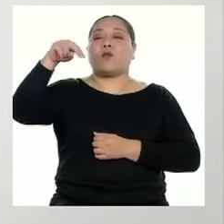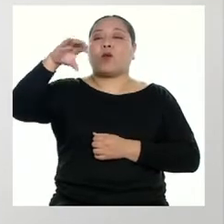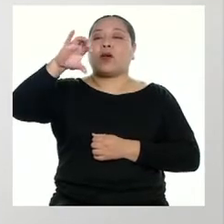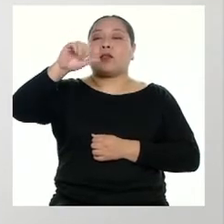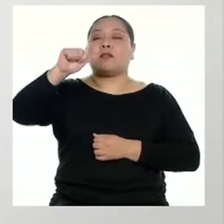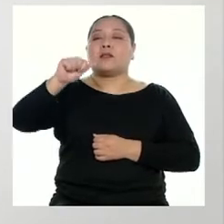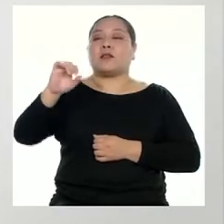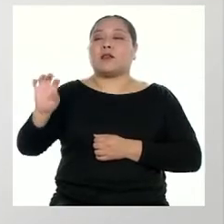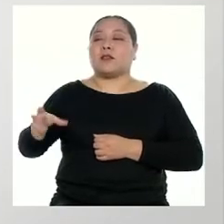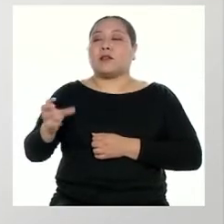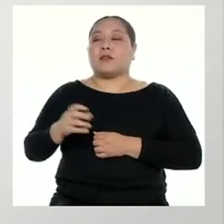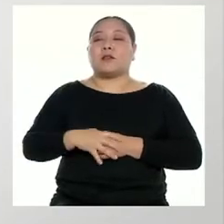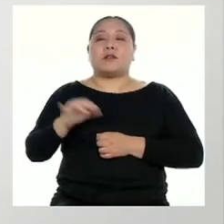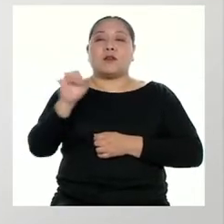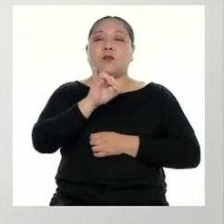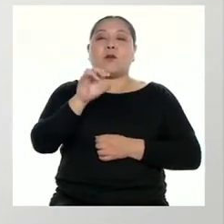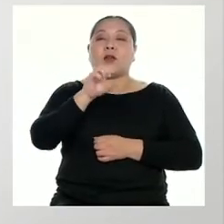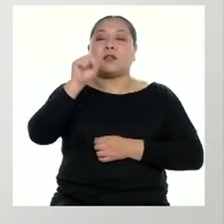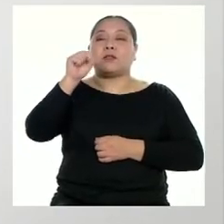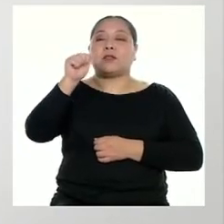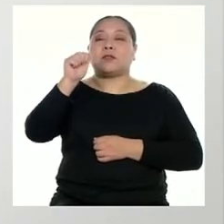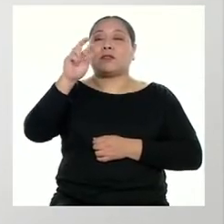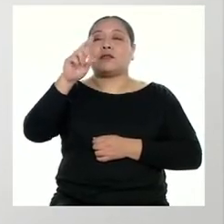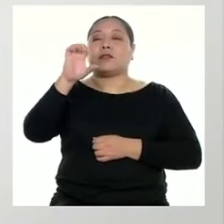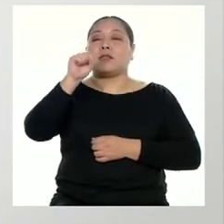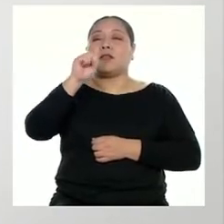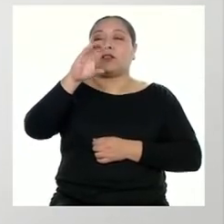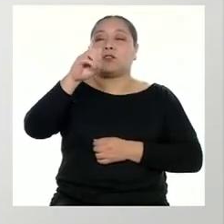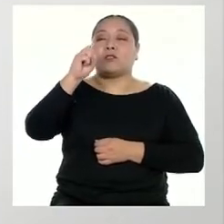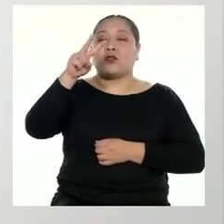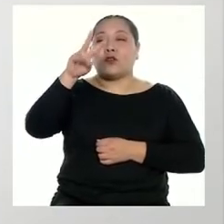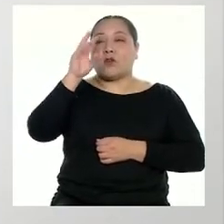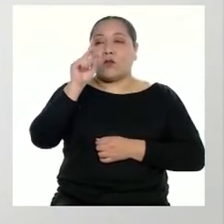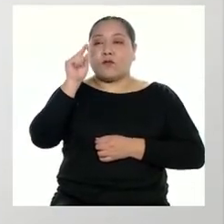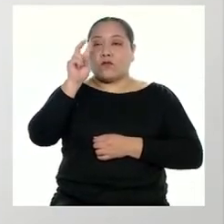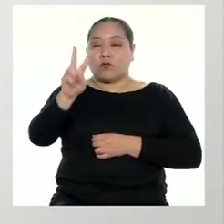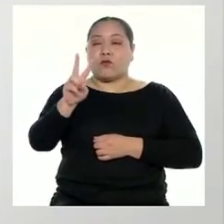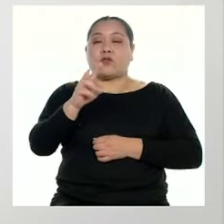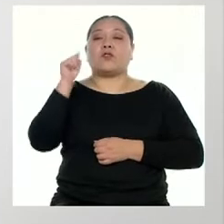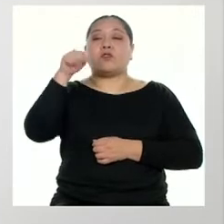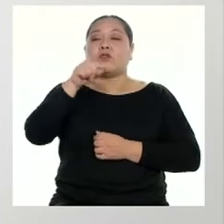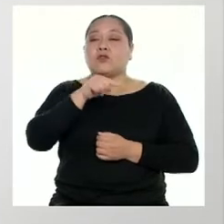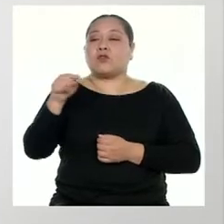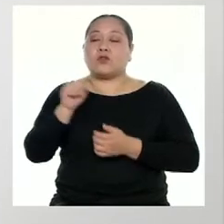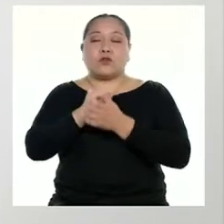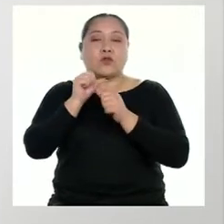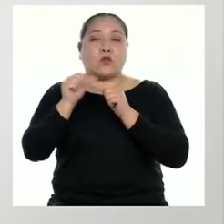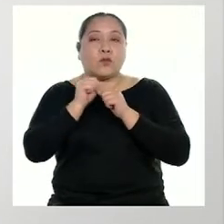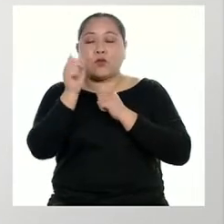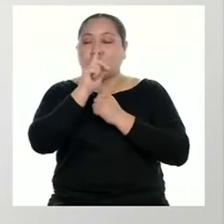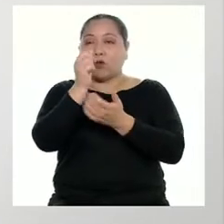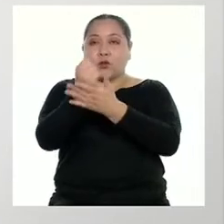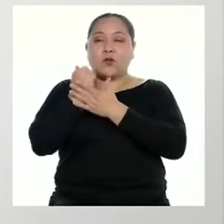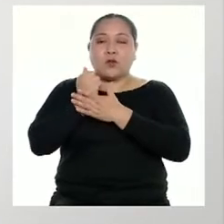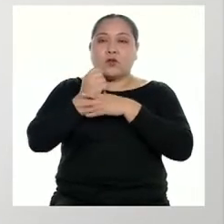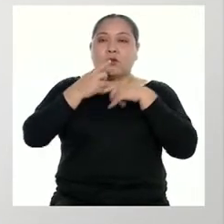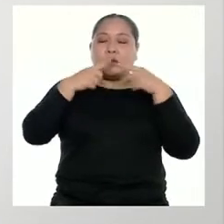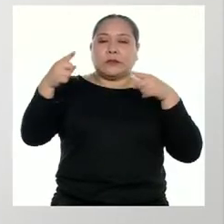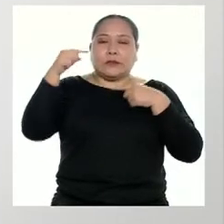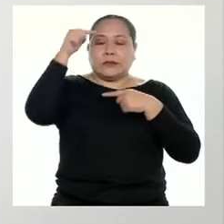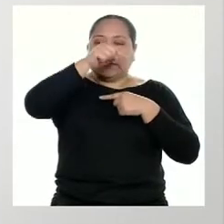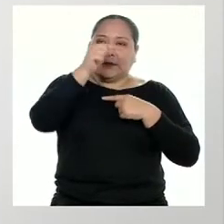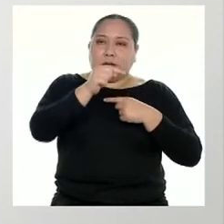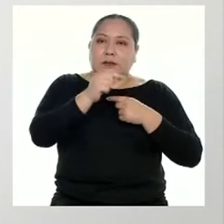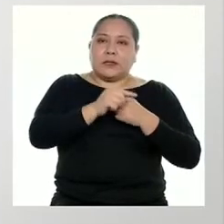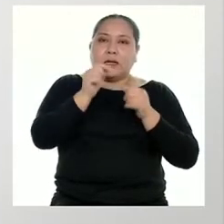pequeñas, como el diámetro del SARS-CoV-2. Estos números no nos facilitan el enunciado oral o escrito de